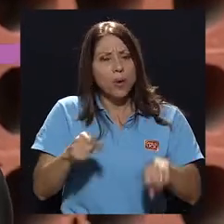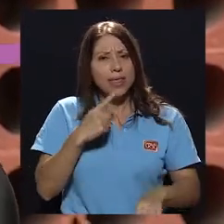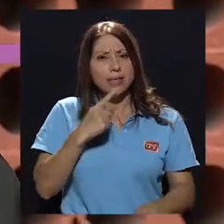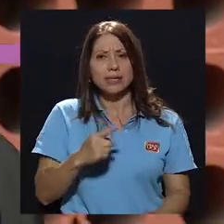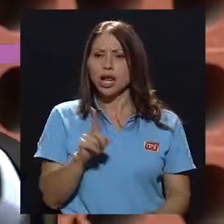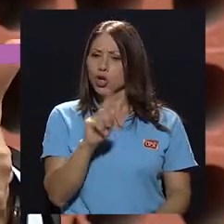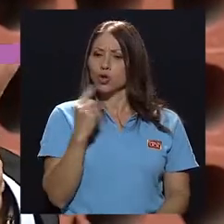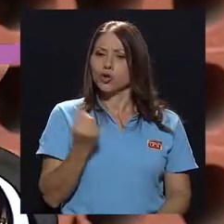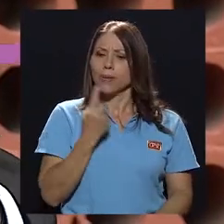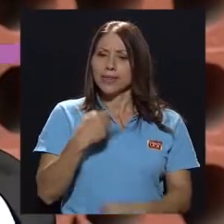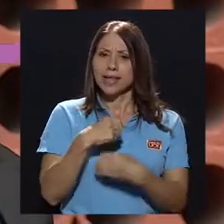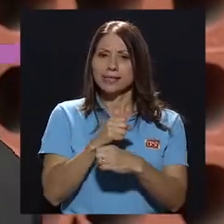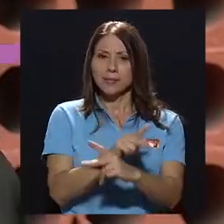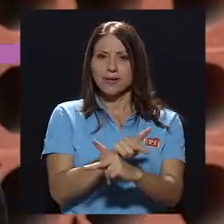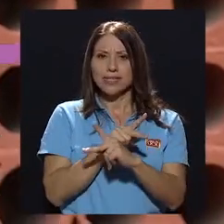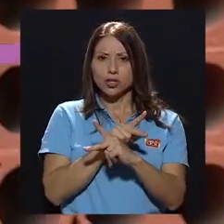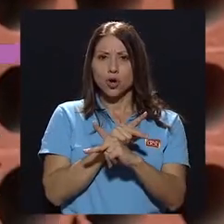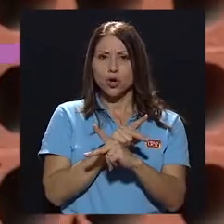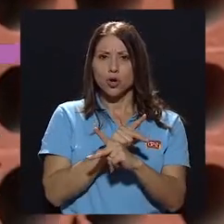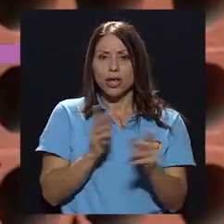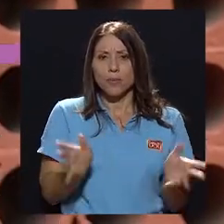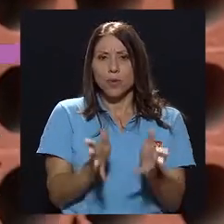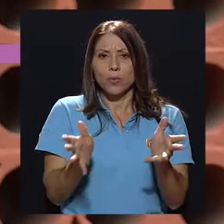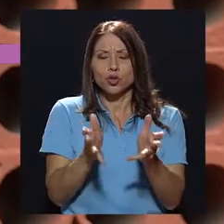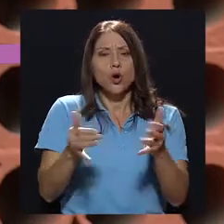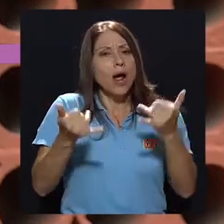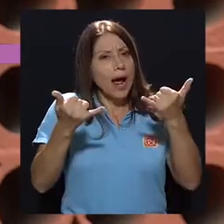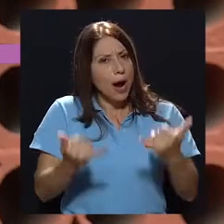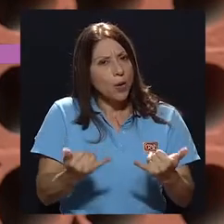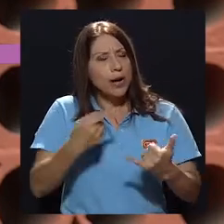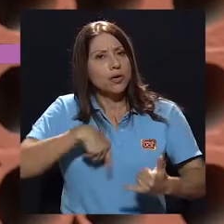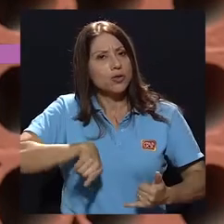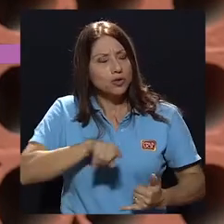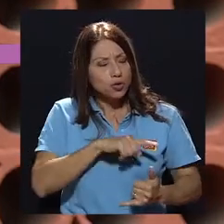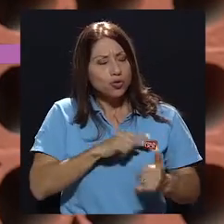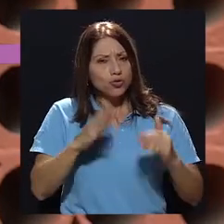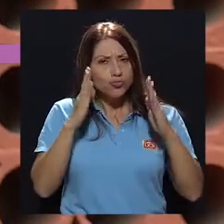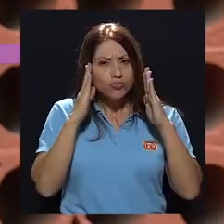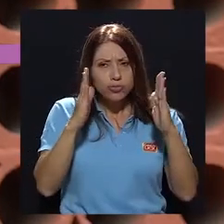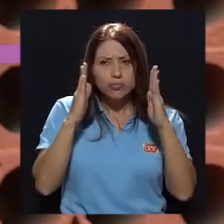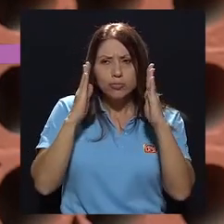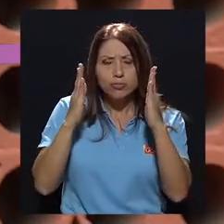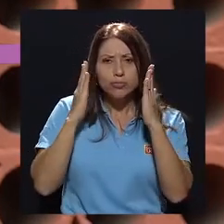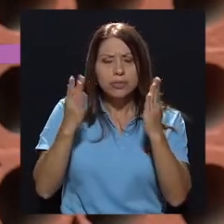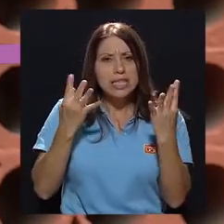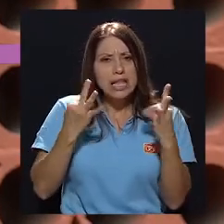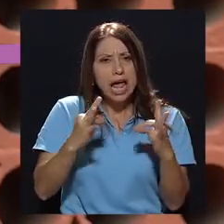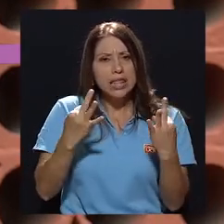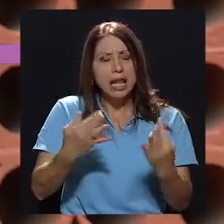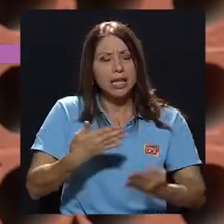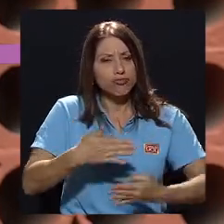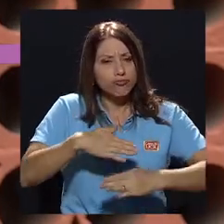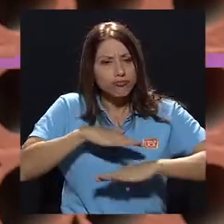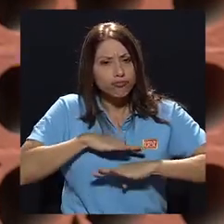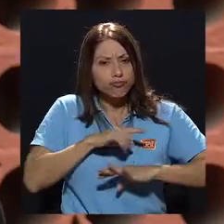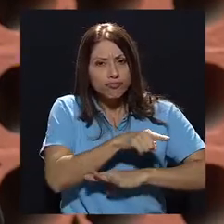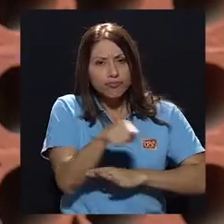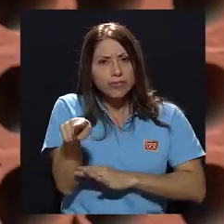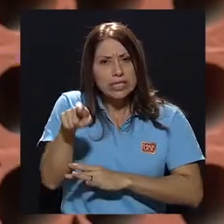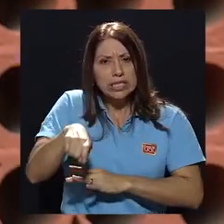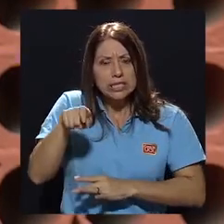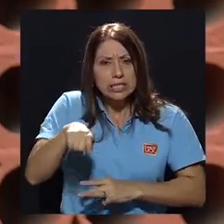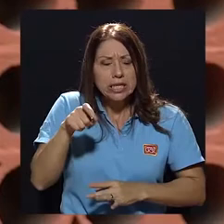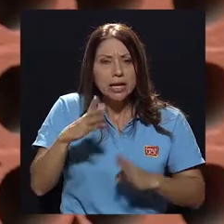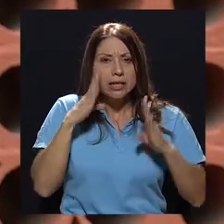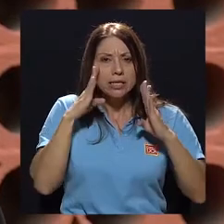decir, ya no solamente vamos a hacer prevención y promoción, sino vamos a dar el salto para tratar de cubrir a cierta población, pues que